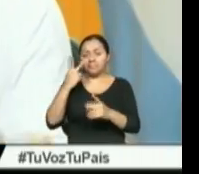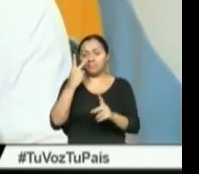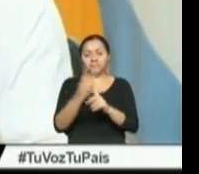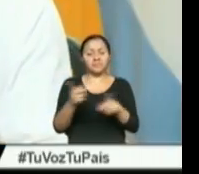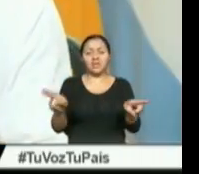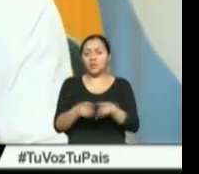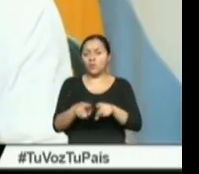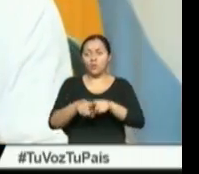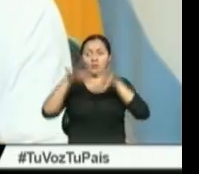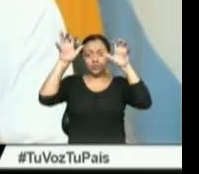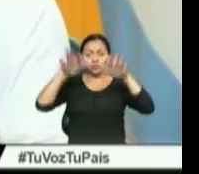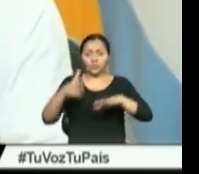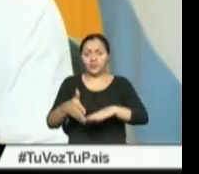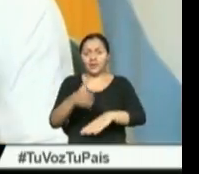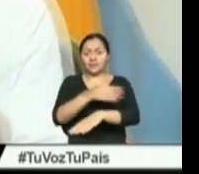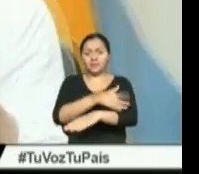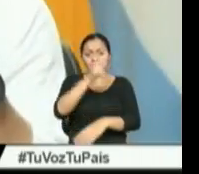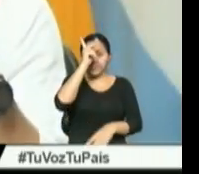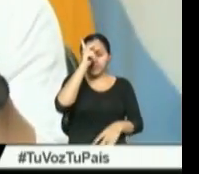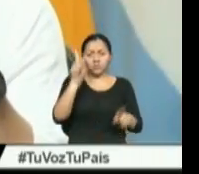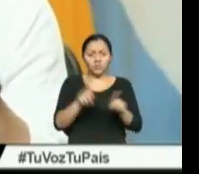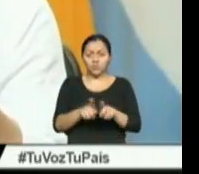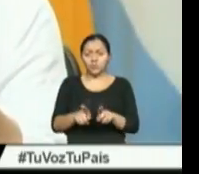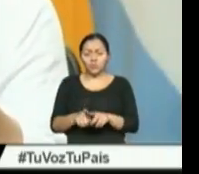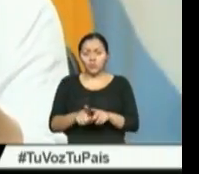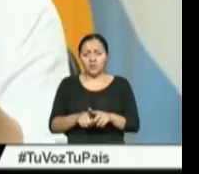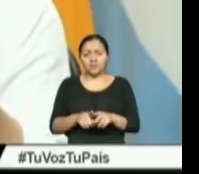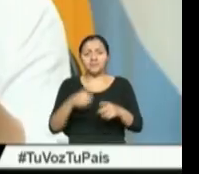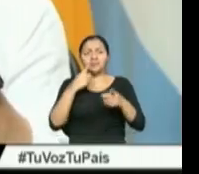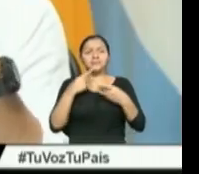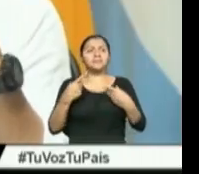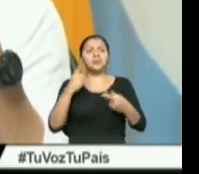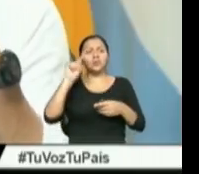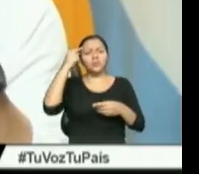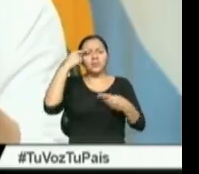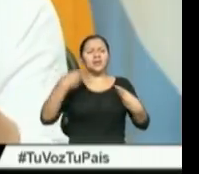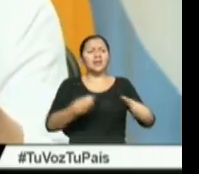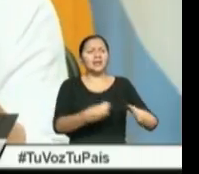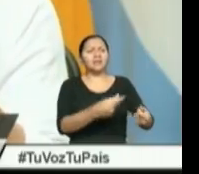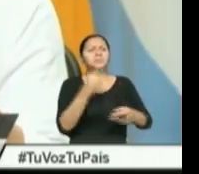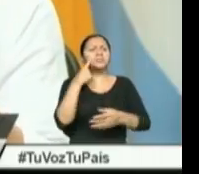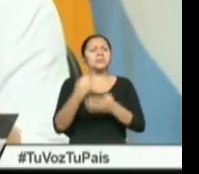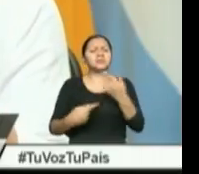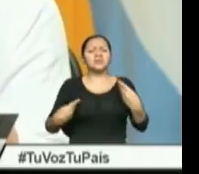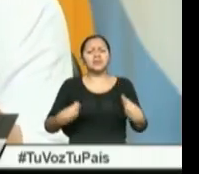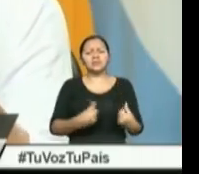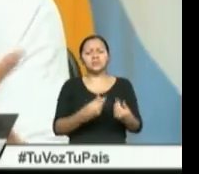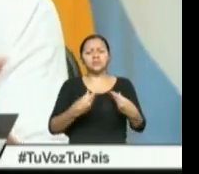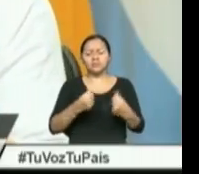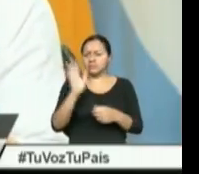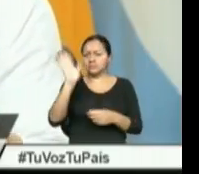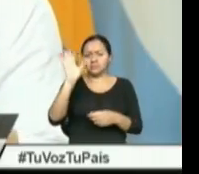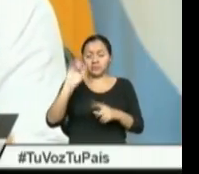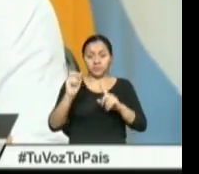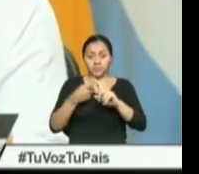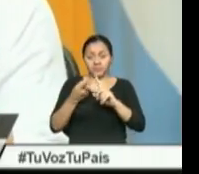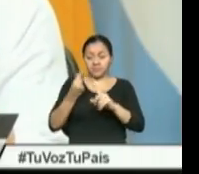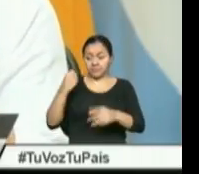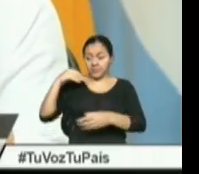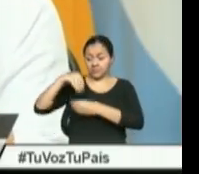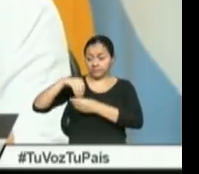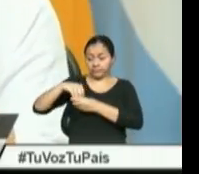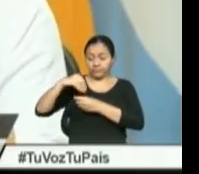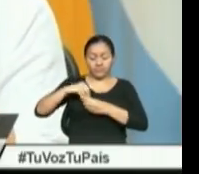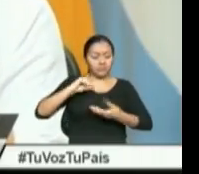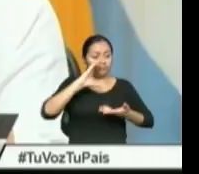mismo temporal que Perú. Este es el famoso gasto público. Supuestamente no hemos ahorrado, es cuando más hemos ahorrado. Primero, no puede haber inversión si no hay